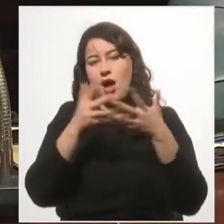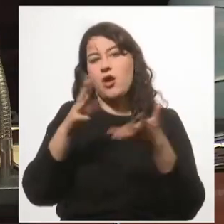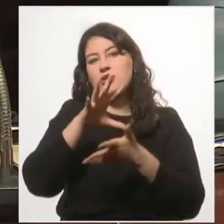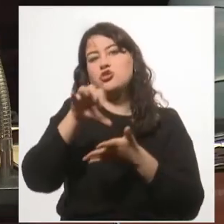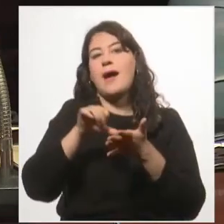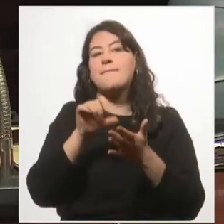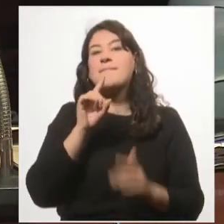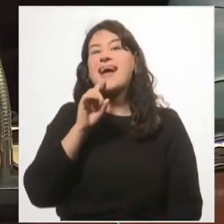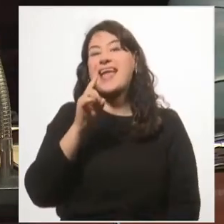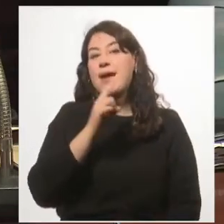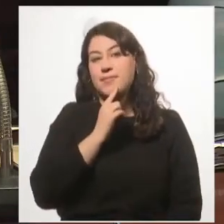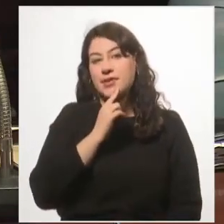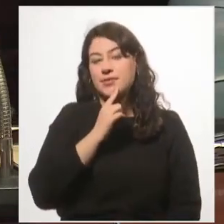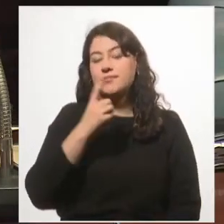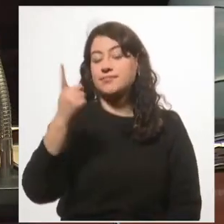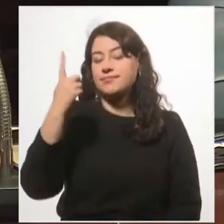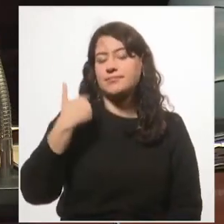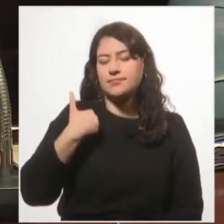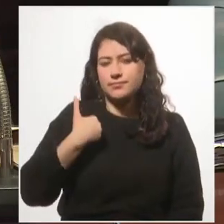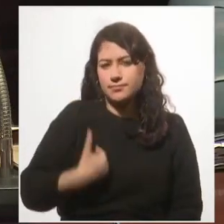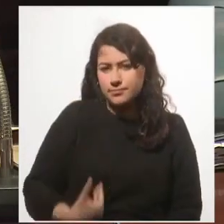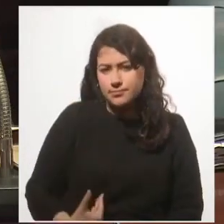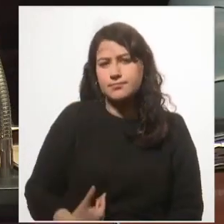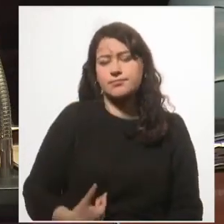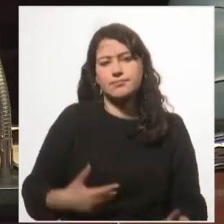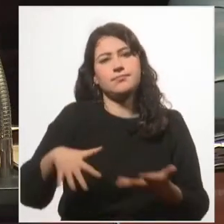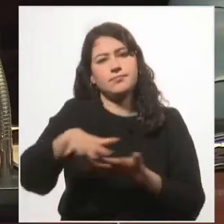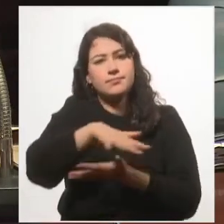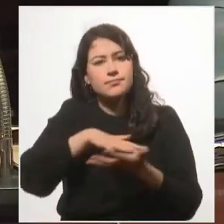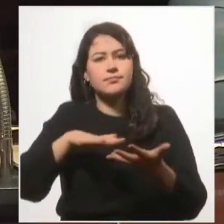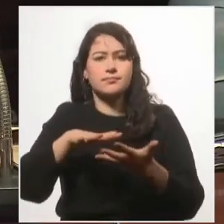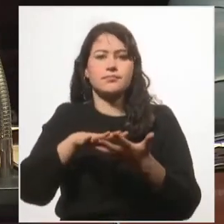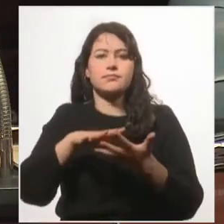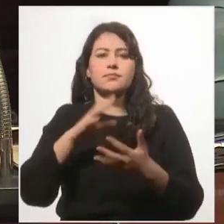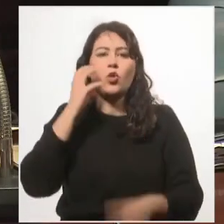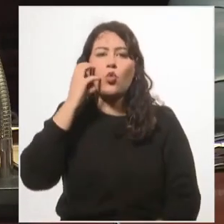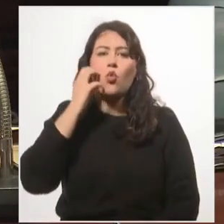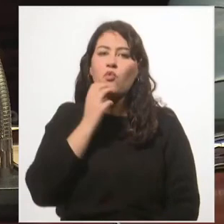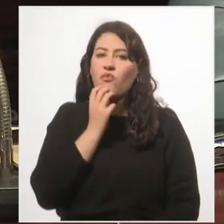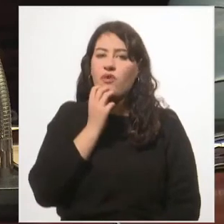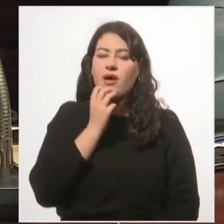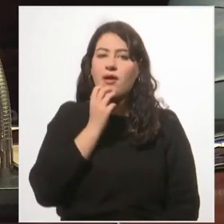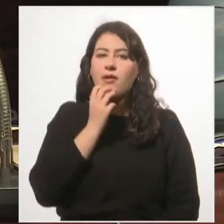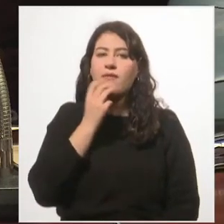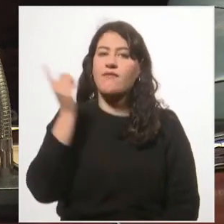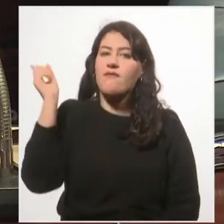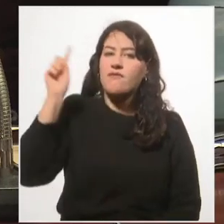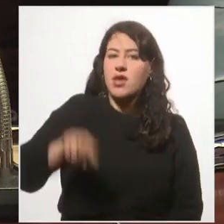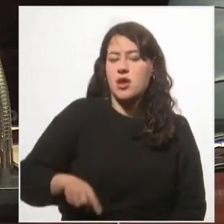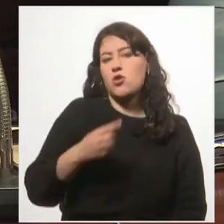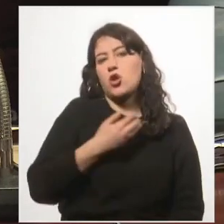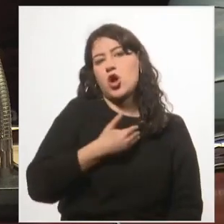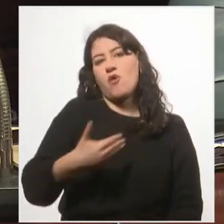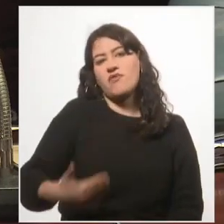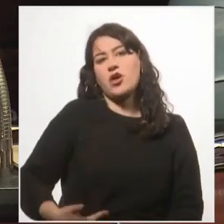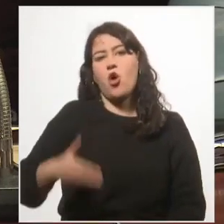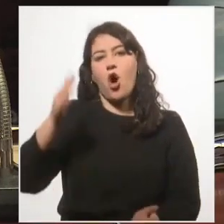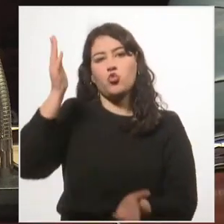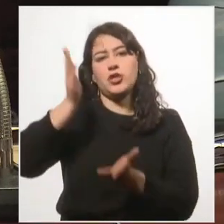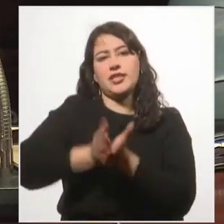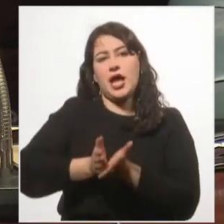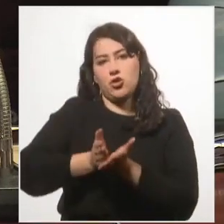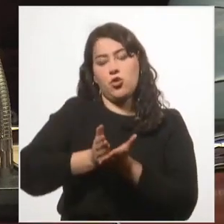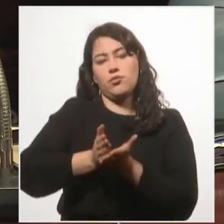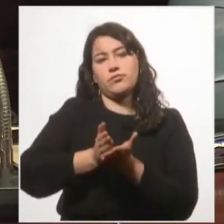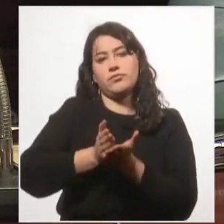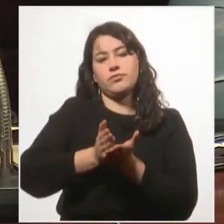La desgracia de Cuba la somete al gobierno autoritario